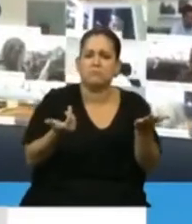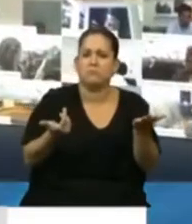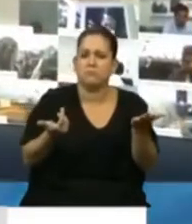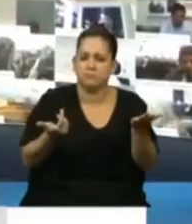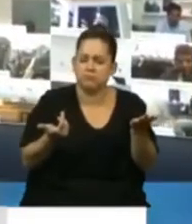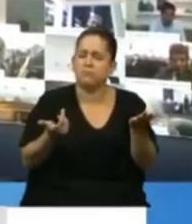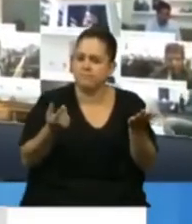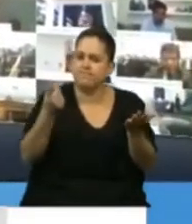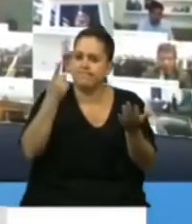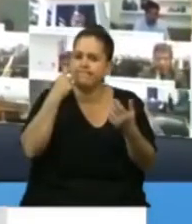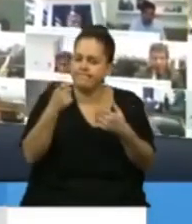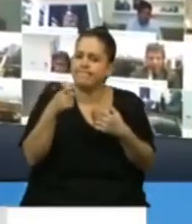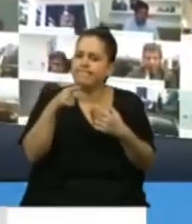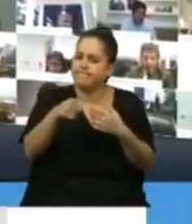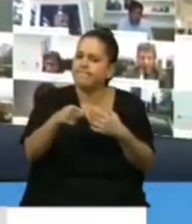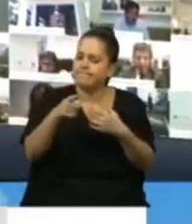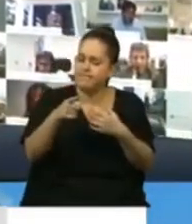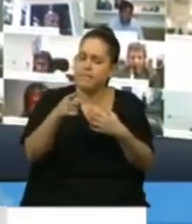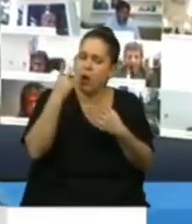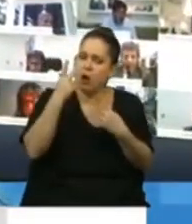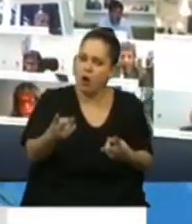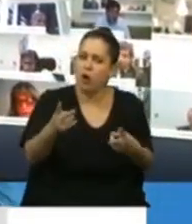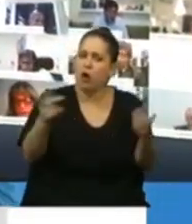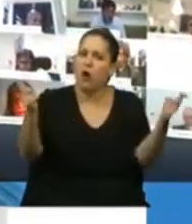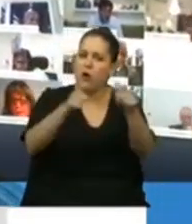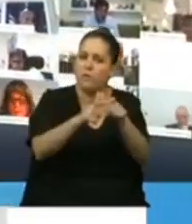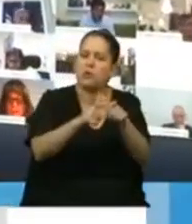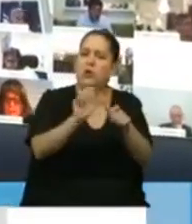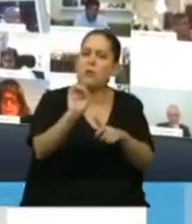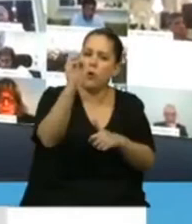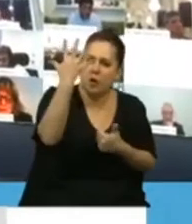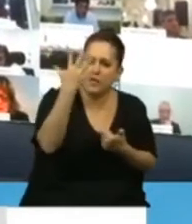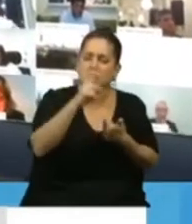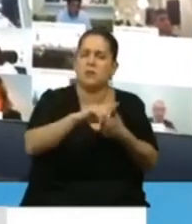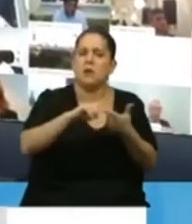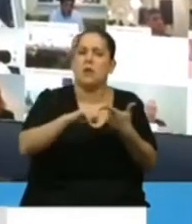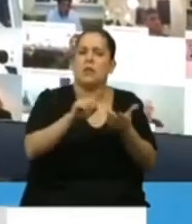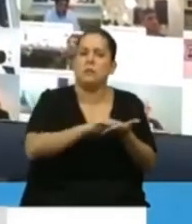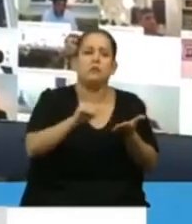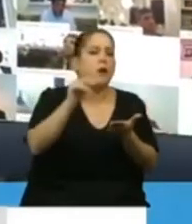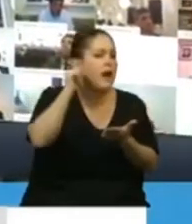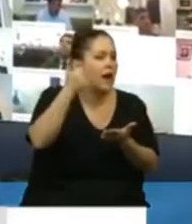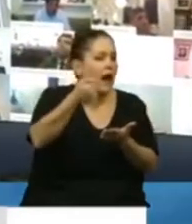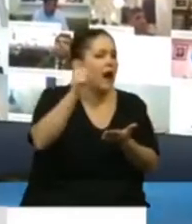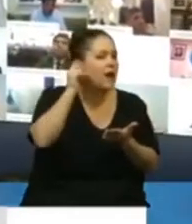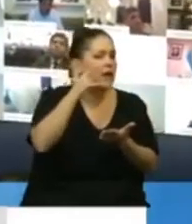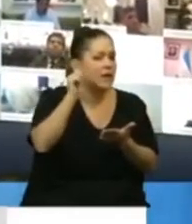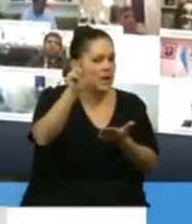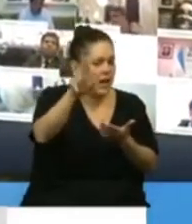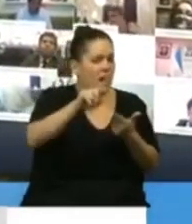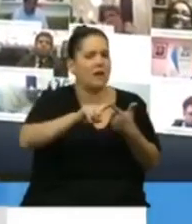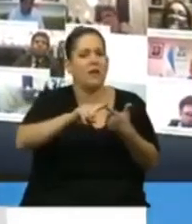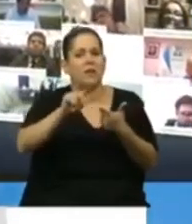contexto el trabajo claramente que se ha llevado desde la Comisión de Modernización, la diputada Daniela Vilar, la diputada Graciela